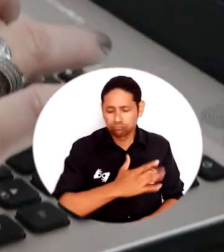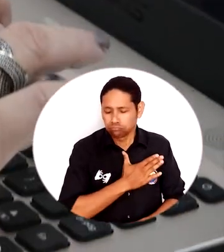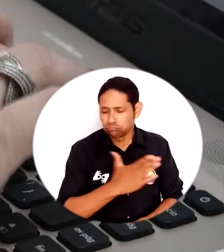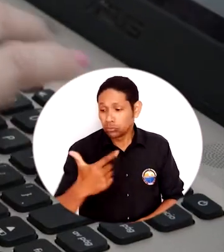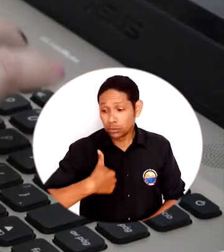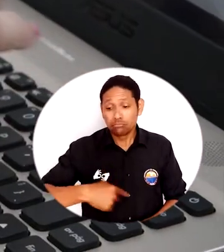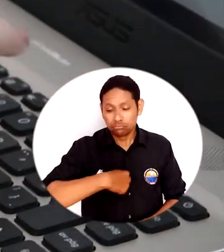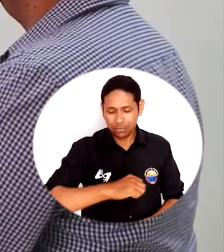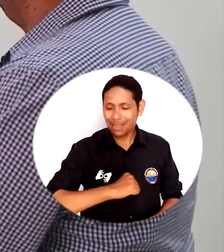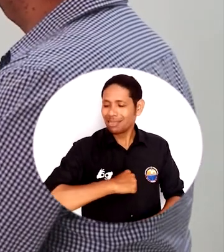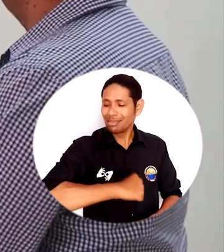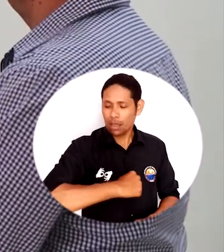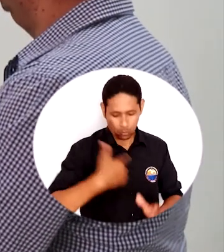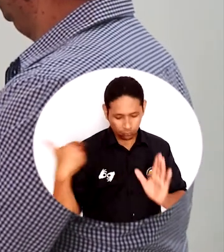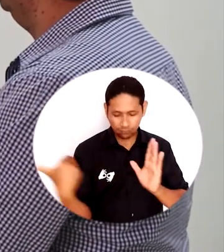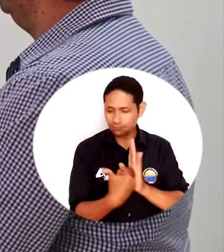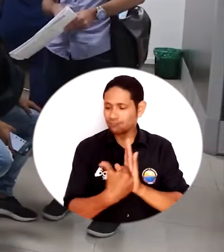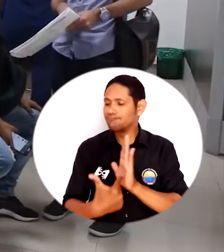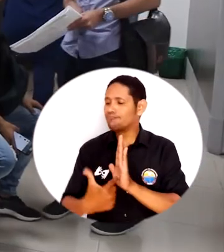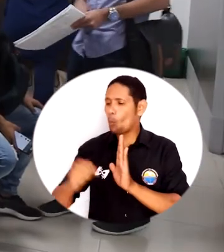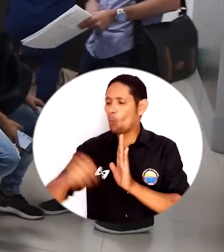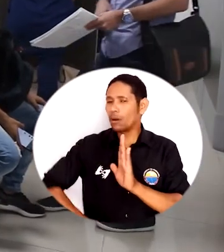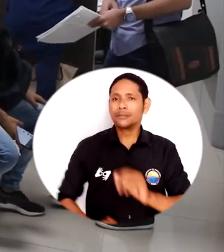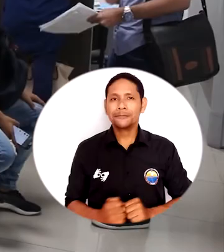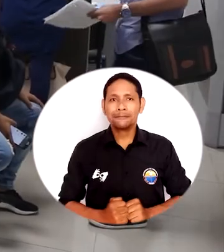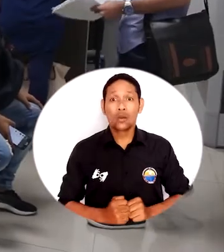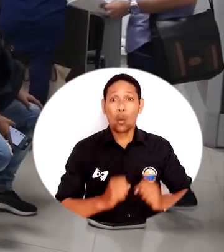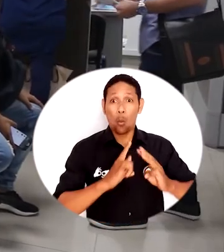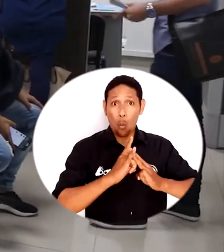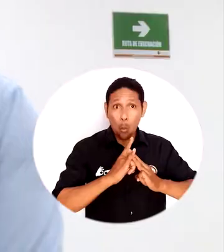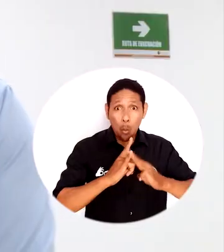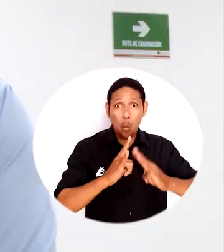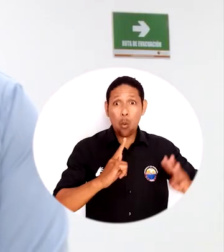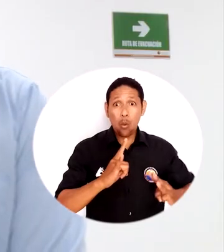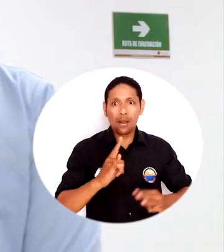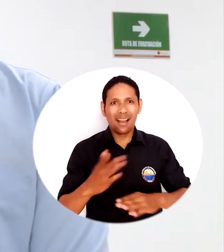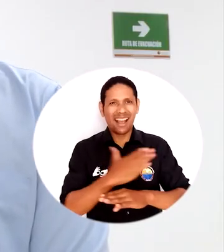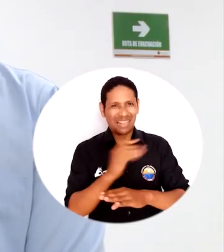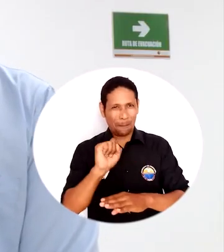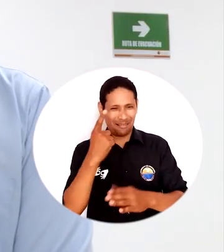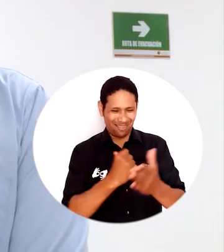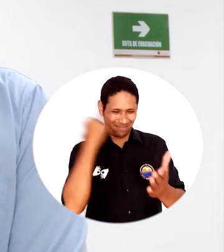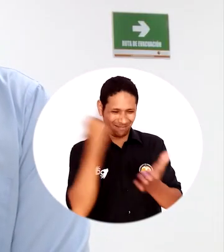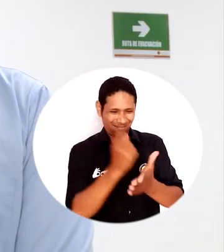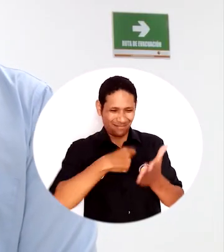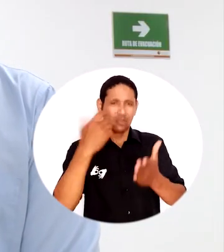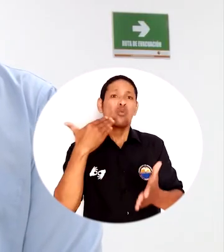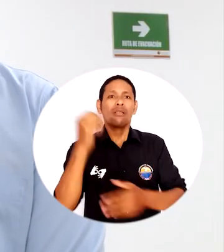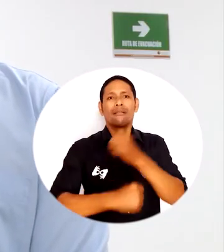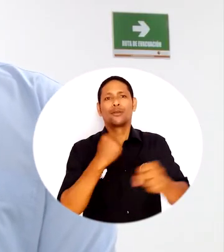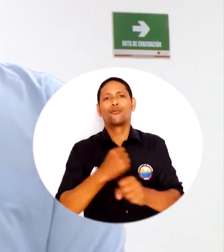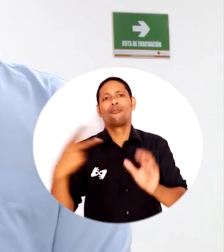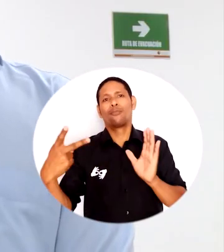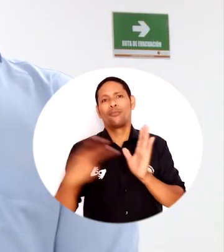diciéndoles somos garantes de derechos. La Universidad de Magdalena viene trabajando desde su primera certificación